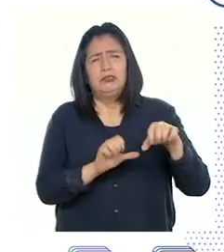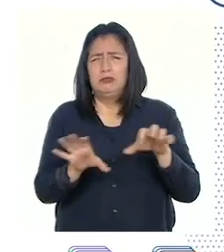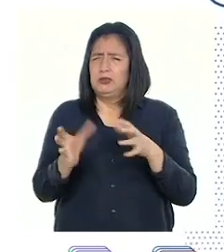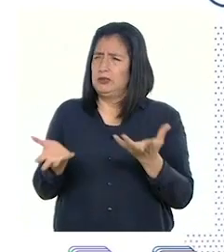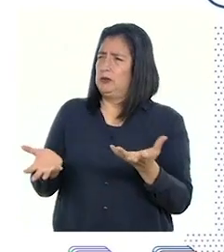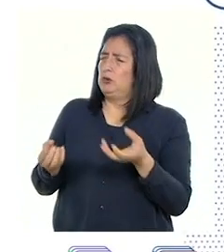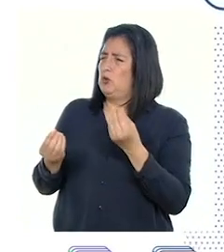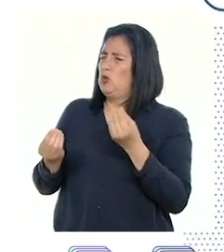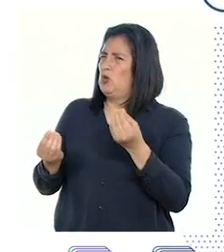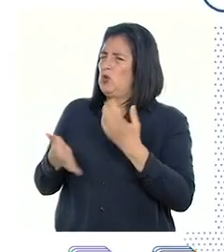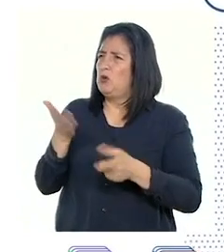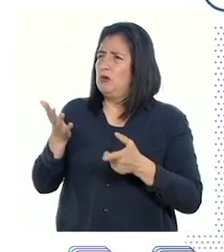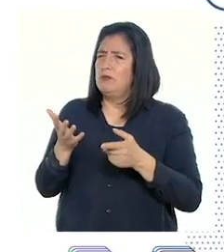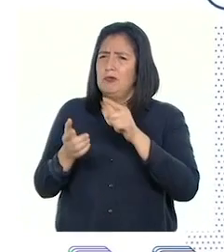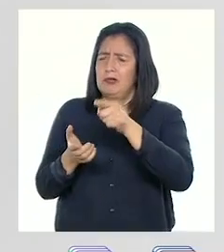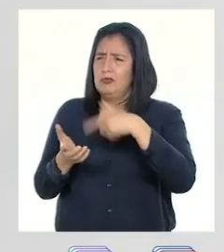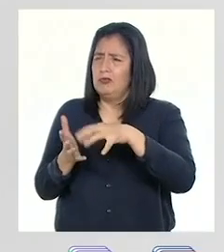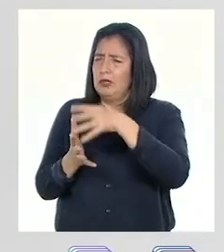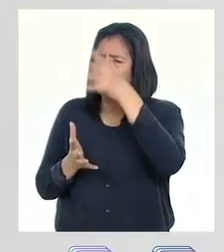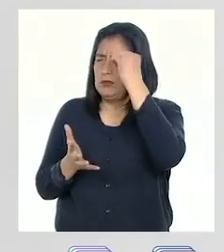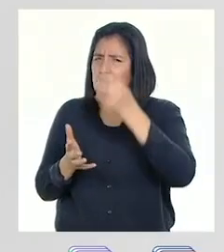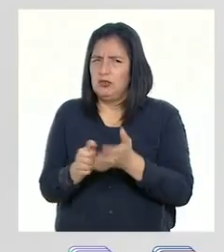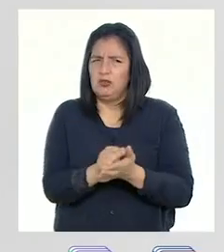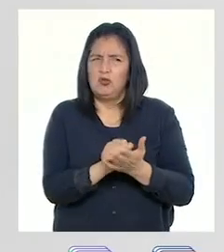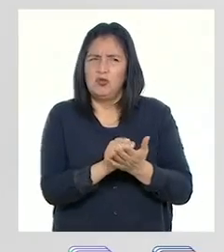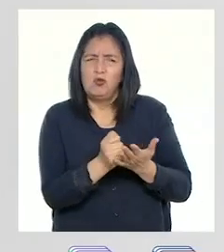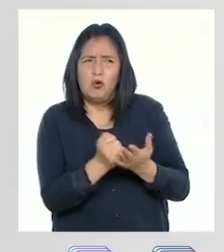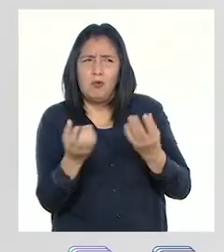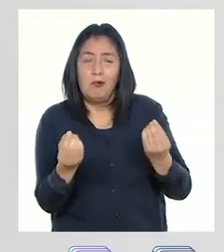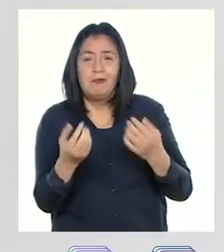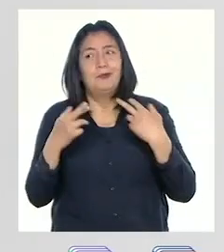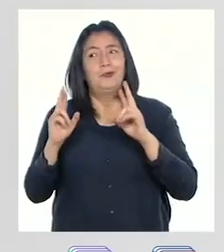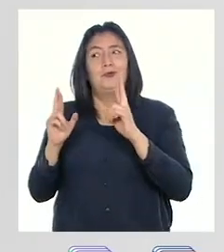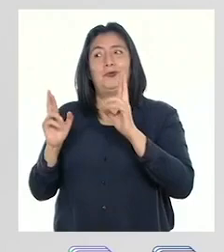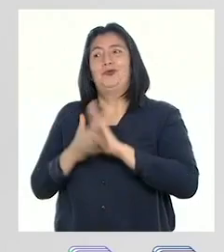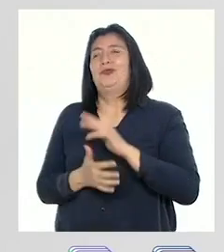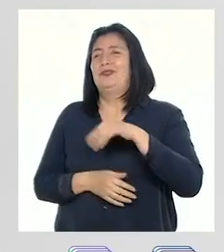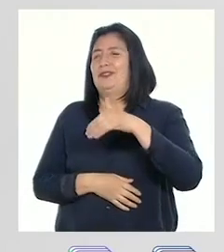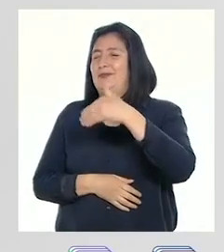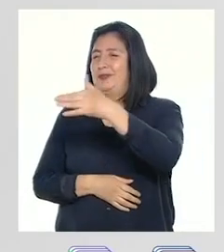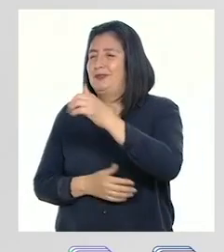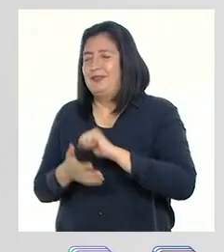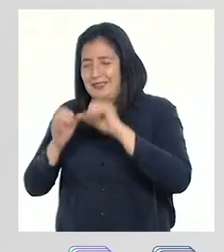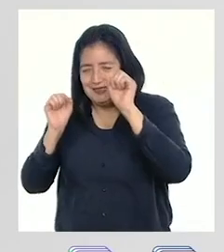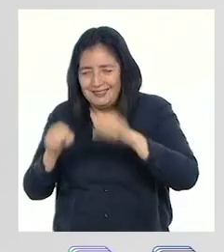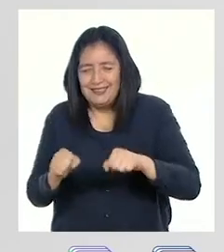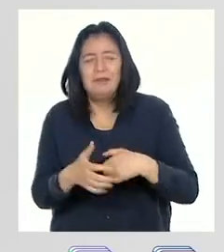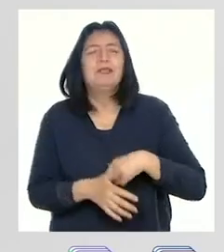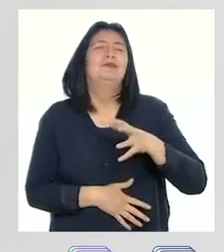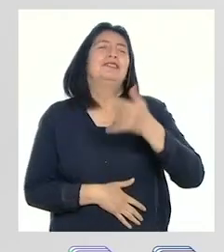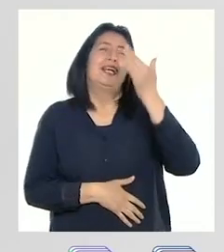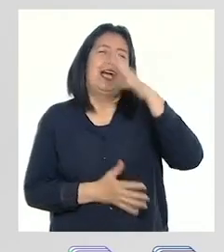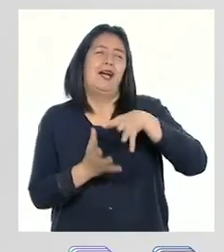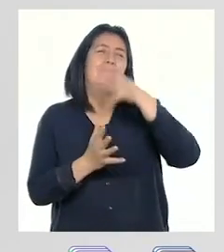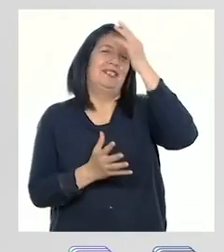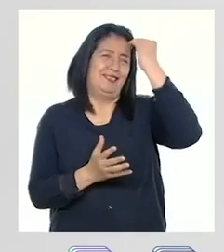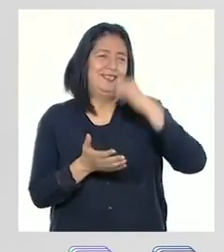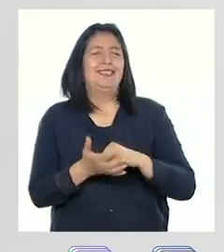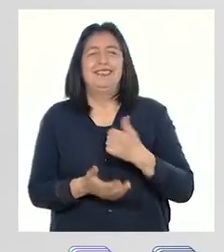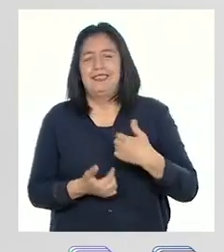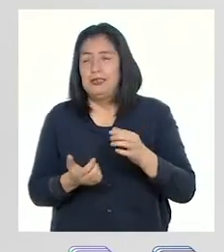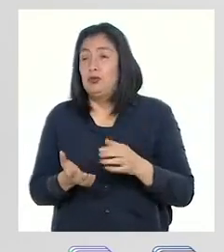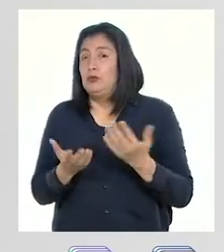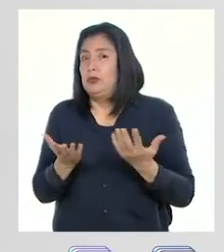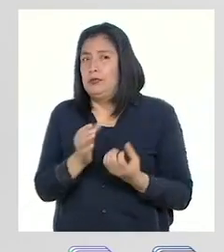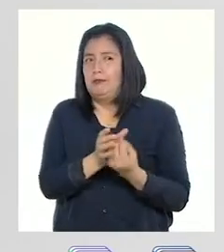cómo podríamos registrar este conocimiento? Por suerte, para mí, en las próximas actividades nos dedicaremos a conocer mucho más sobre las